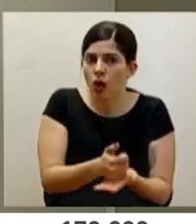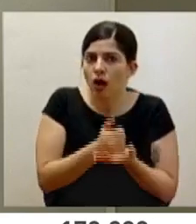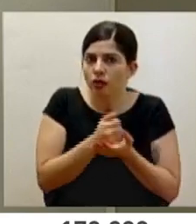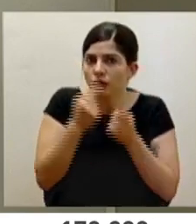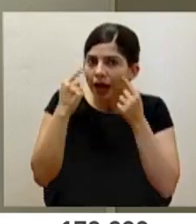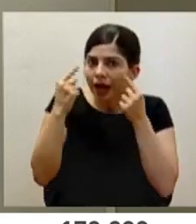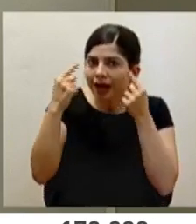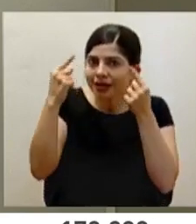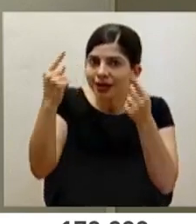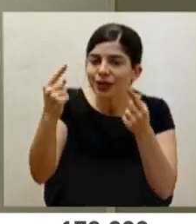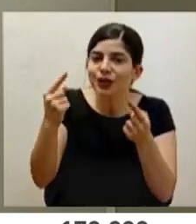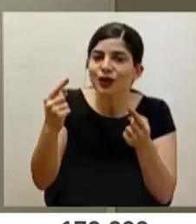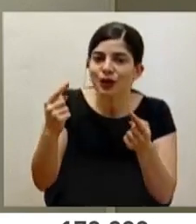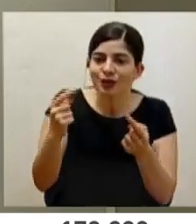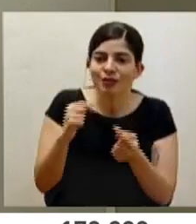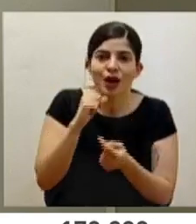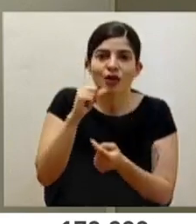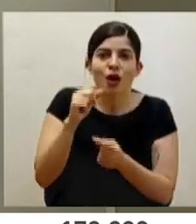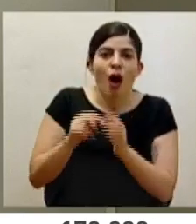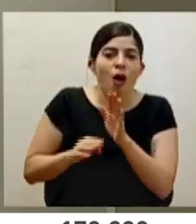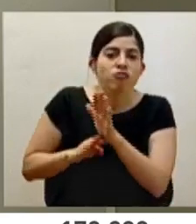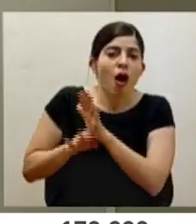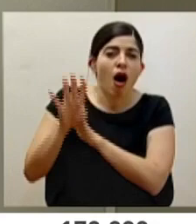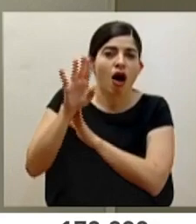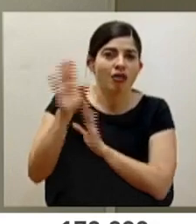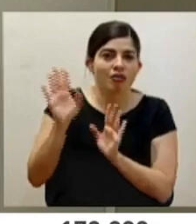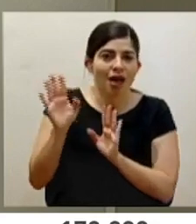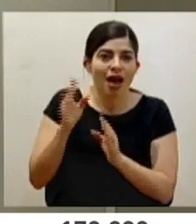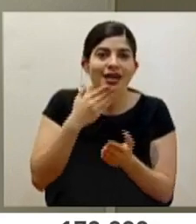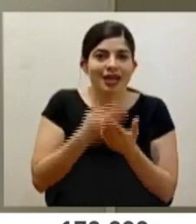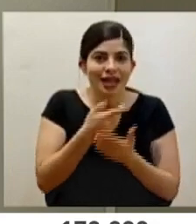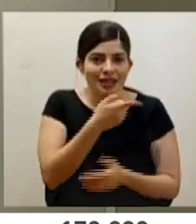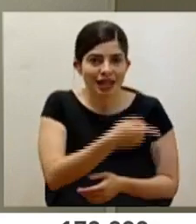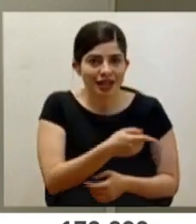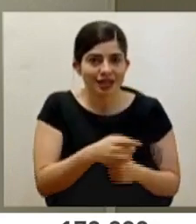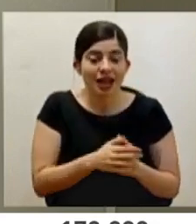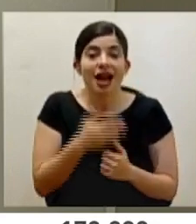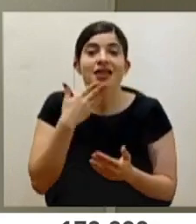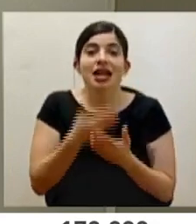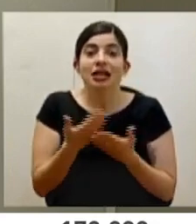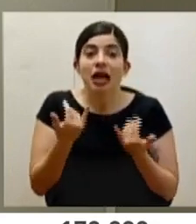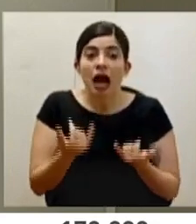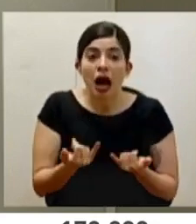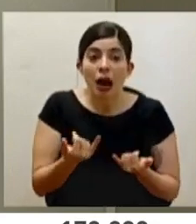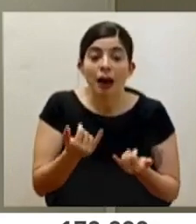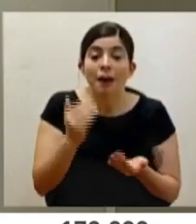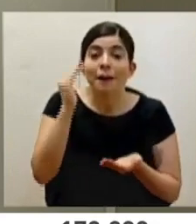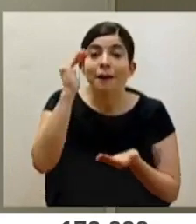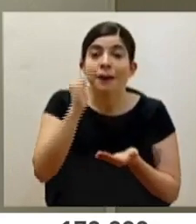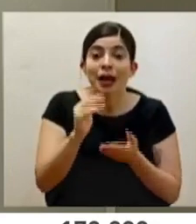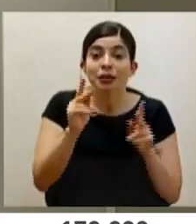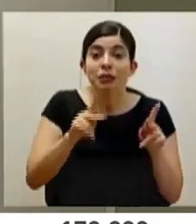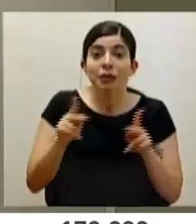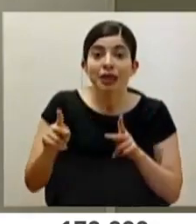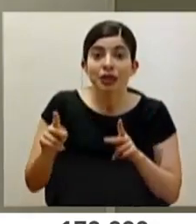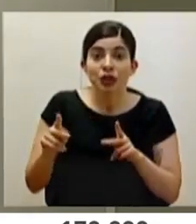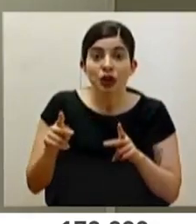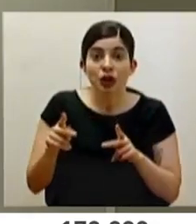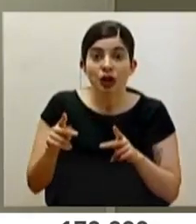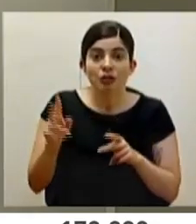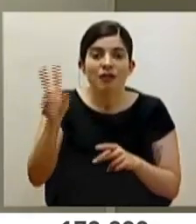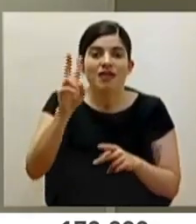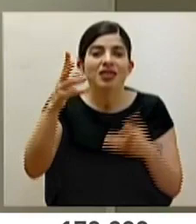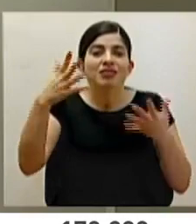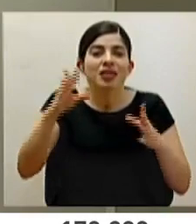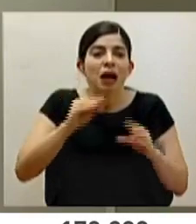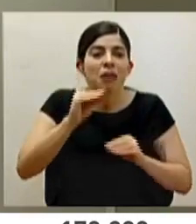de que no tengamos un aumento sostenido de casos. El hecho de que ya hay menos cantidad de personas susceptibles, o el virus ya ha circulado